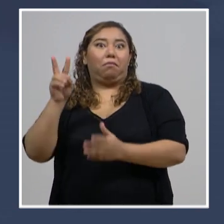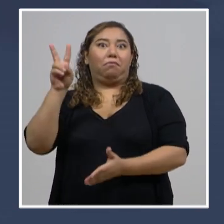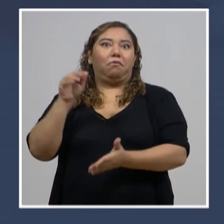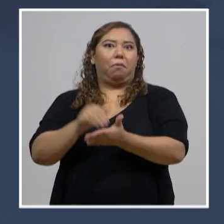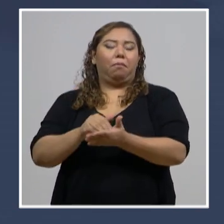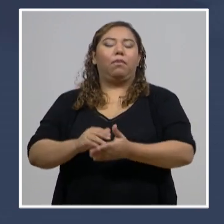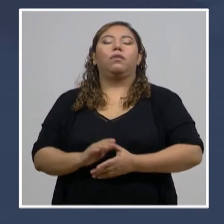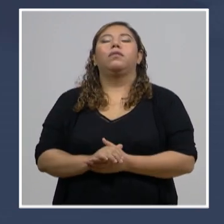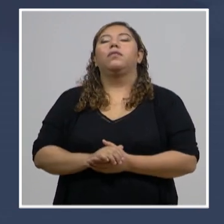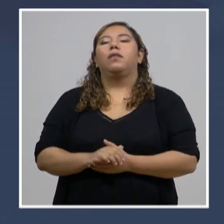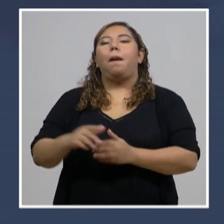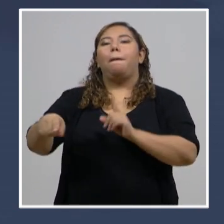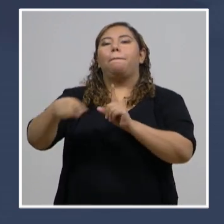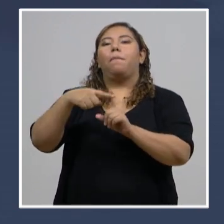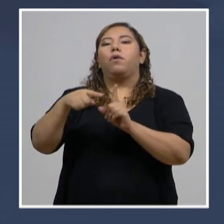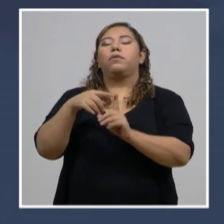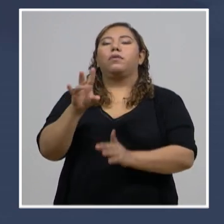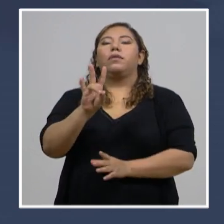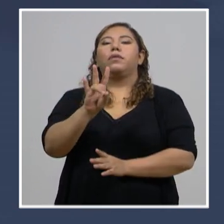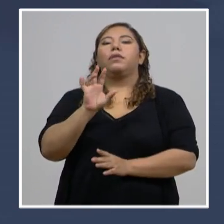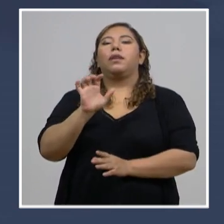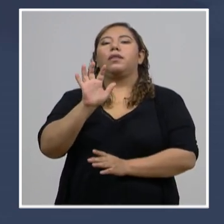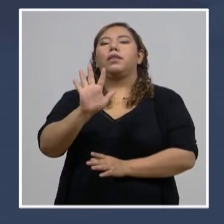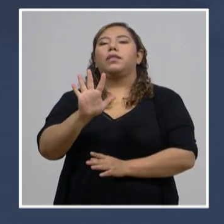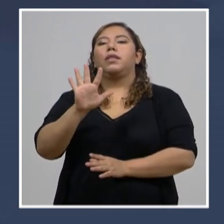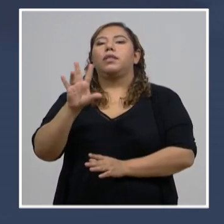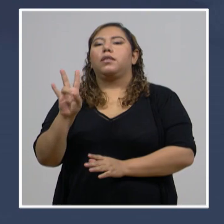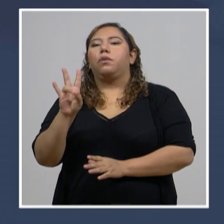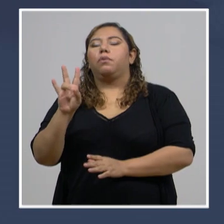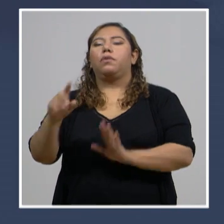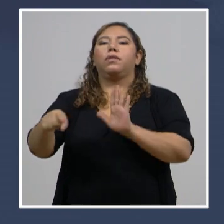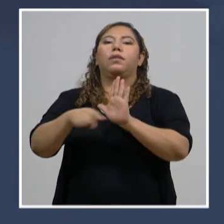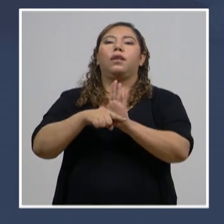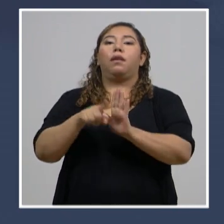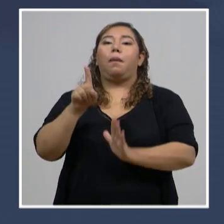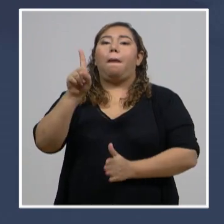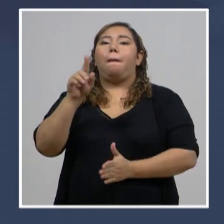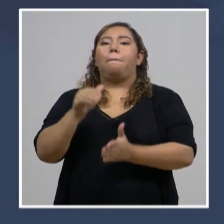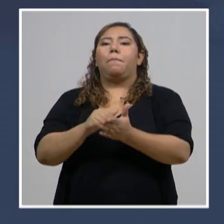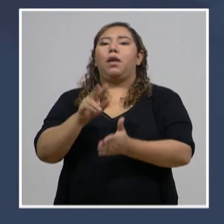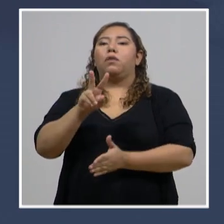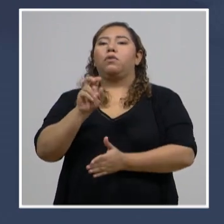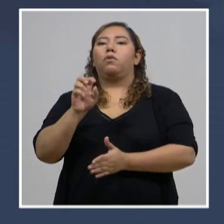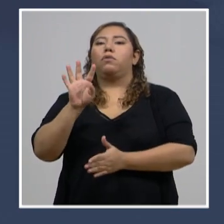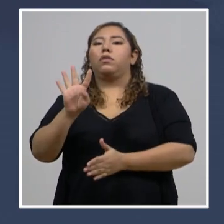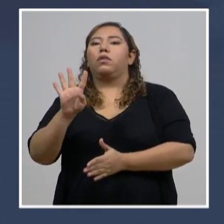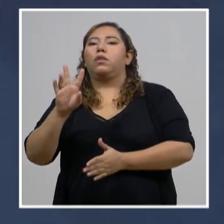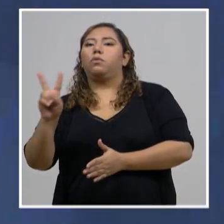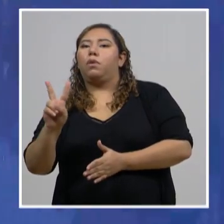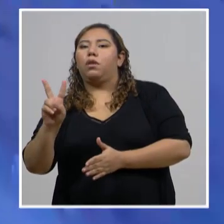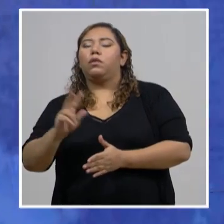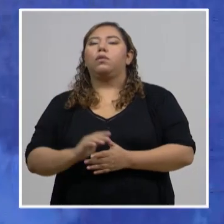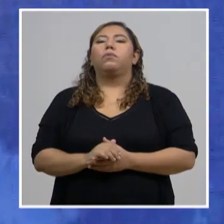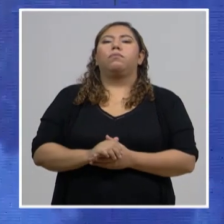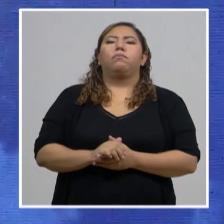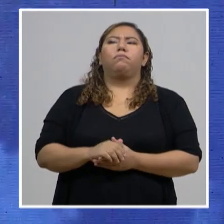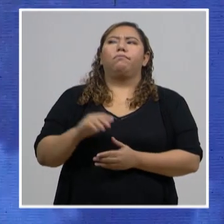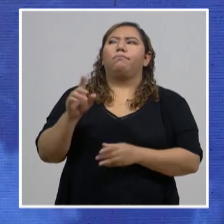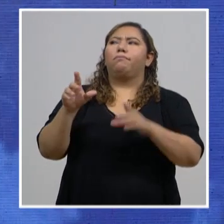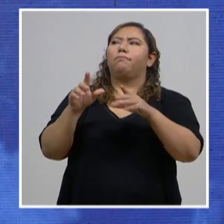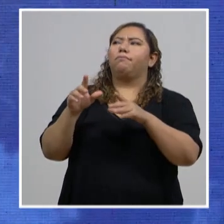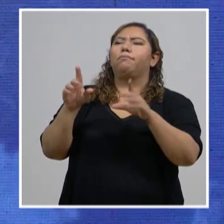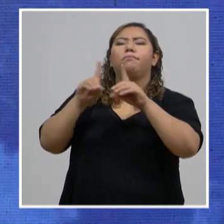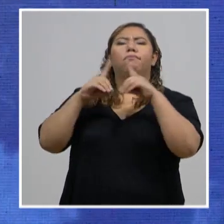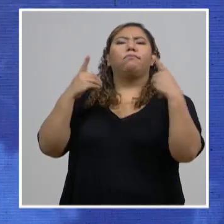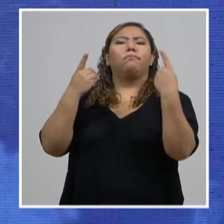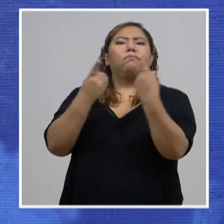positivas 757 y negativas 1,242. ¿De dónde es el origen de estos